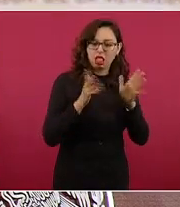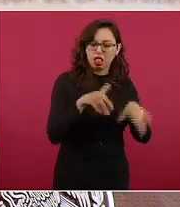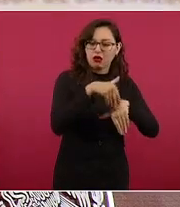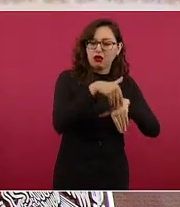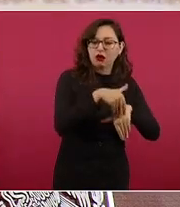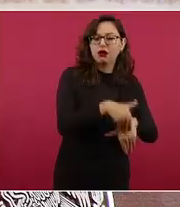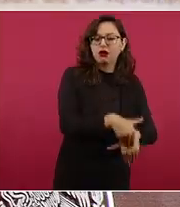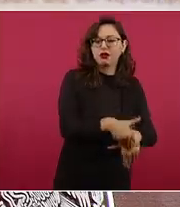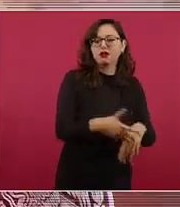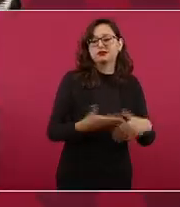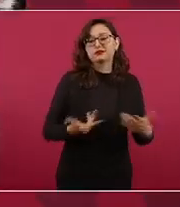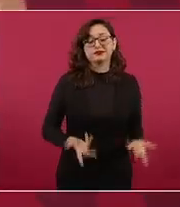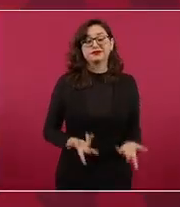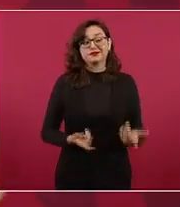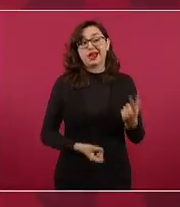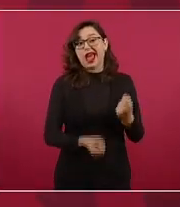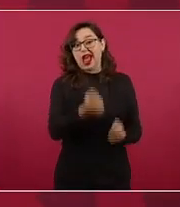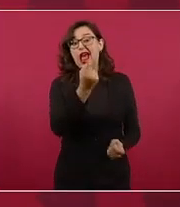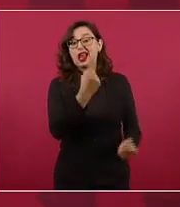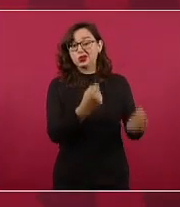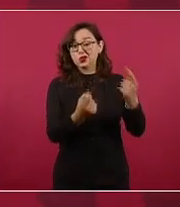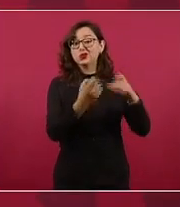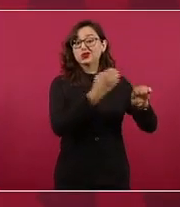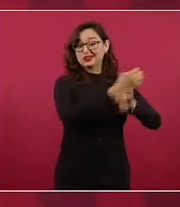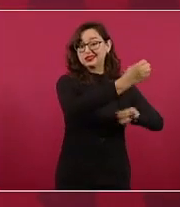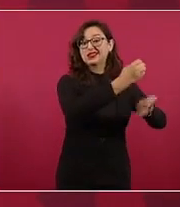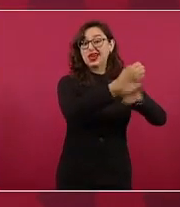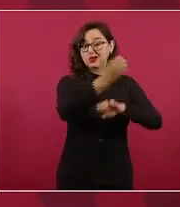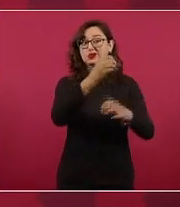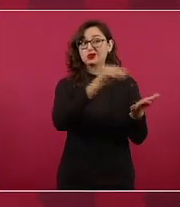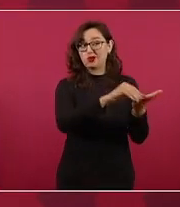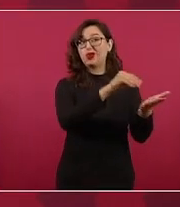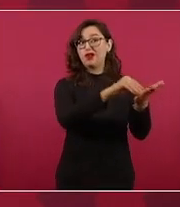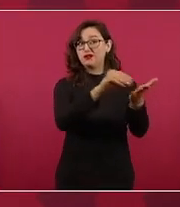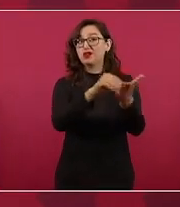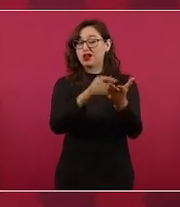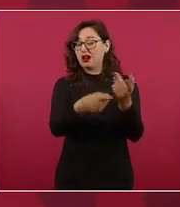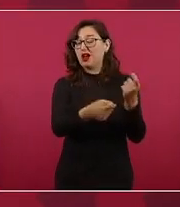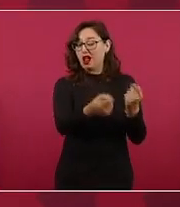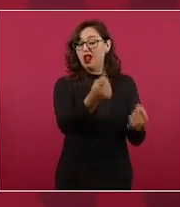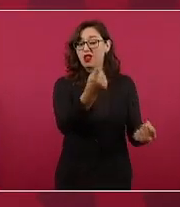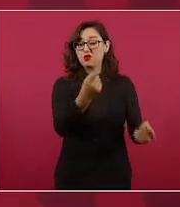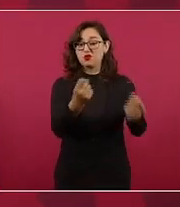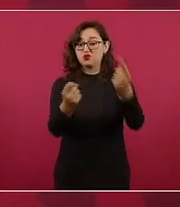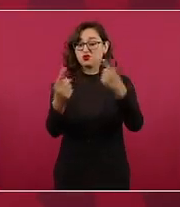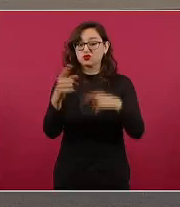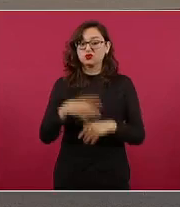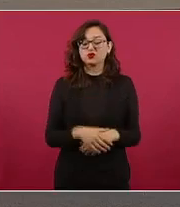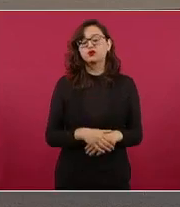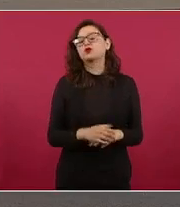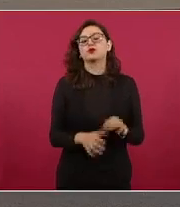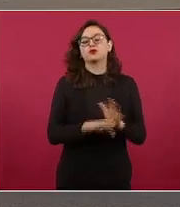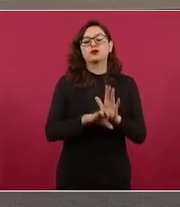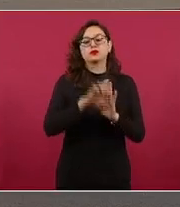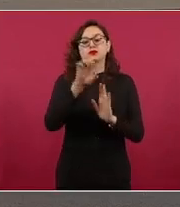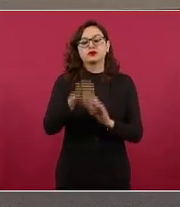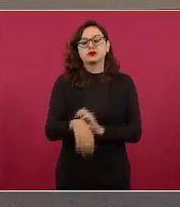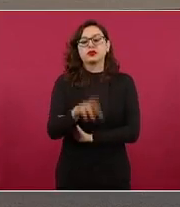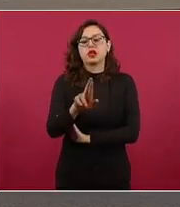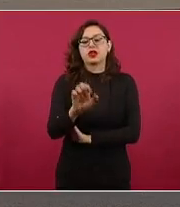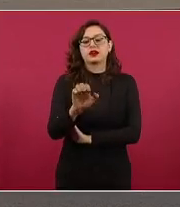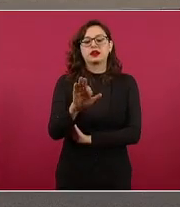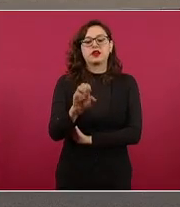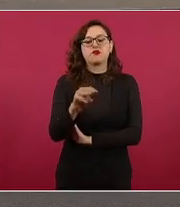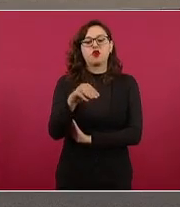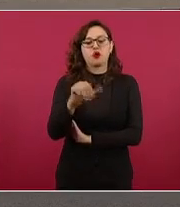el Reforma que en Monterrey o en Nuevo León se